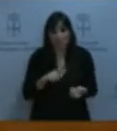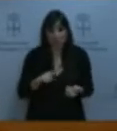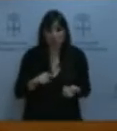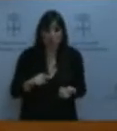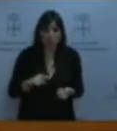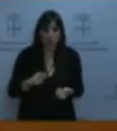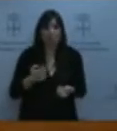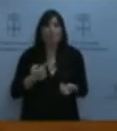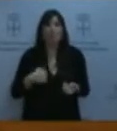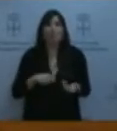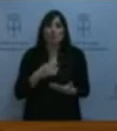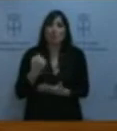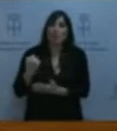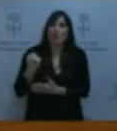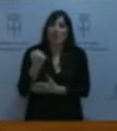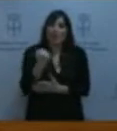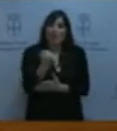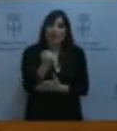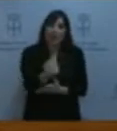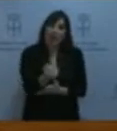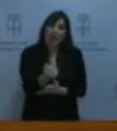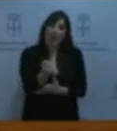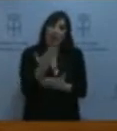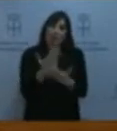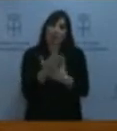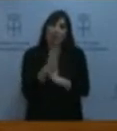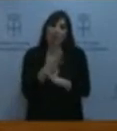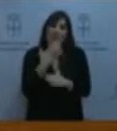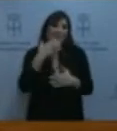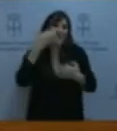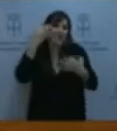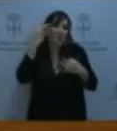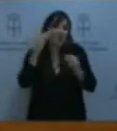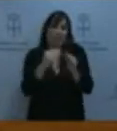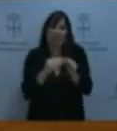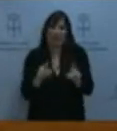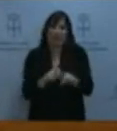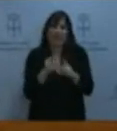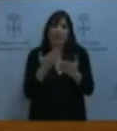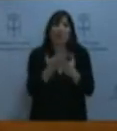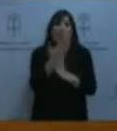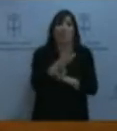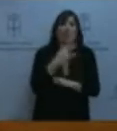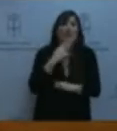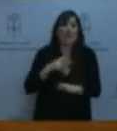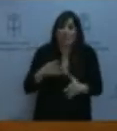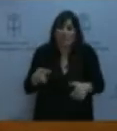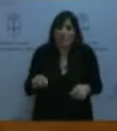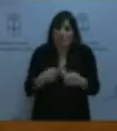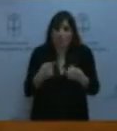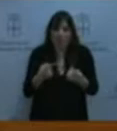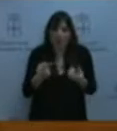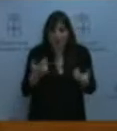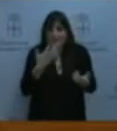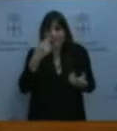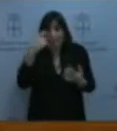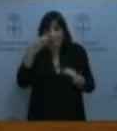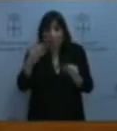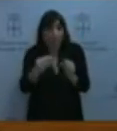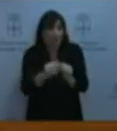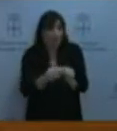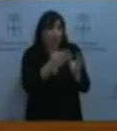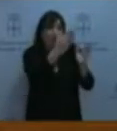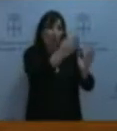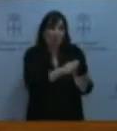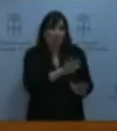propuesta cuando es razonable, independientemente de quién la proponga. Veo que ustedes no van a practicar lo mismo con nuestra enmienda. Le voy a explicar